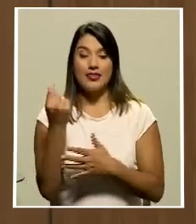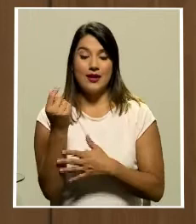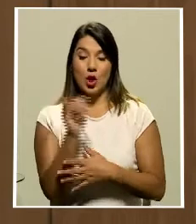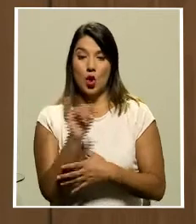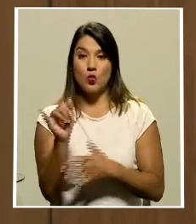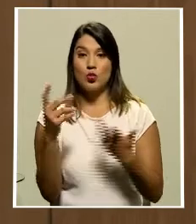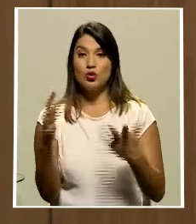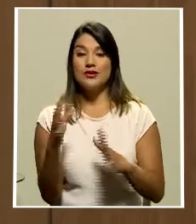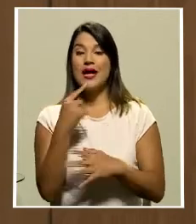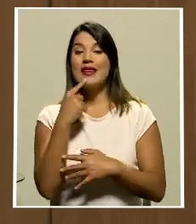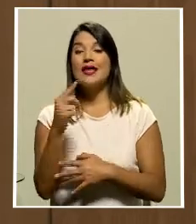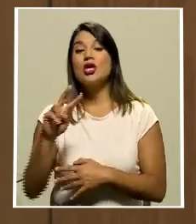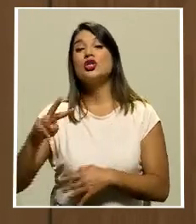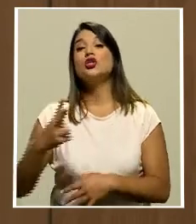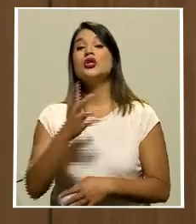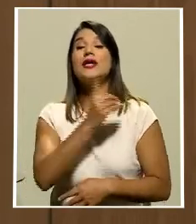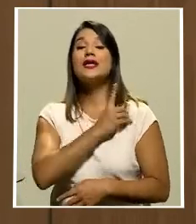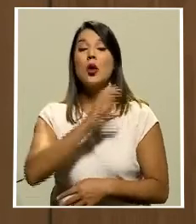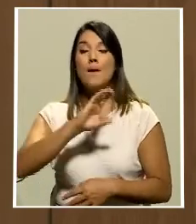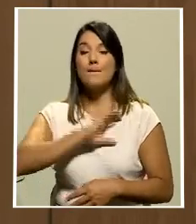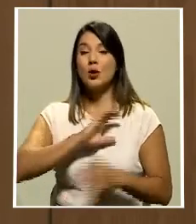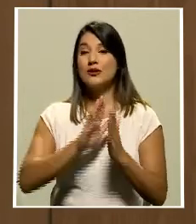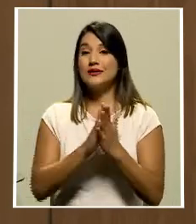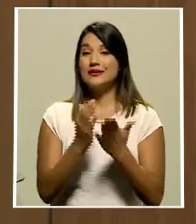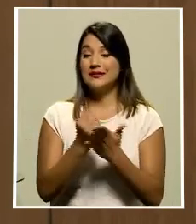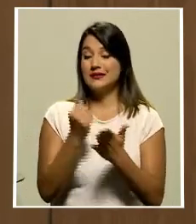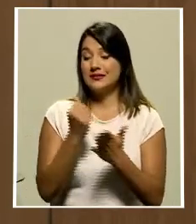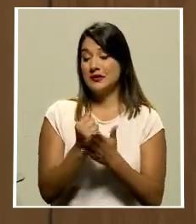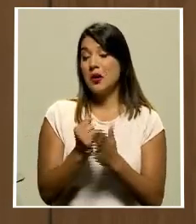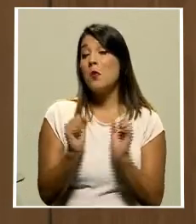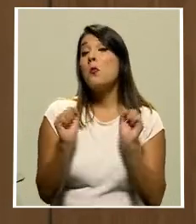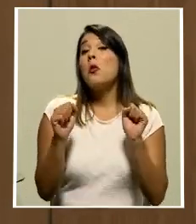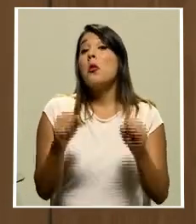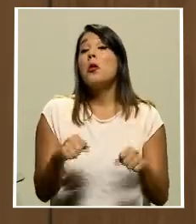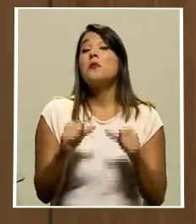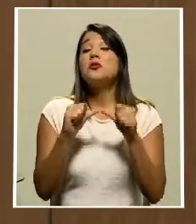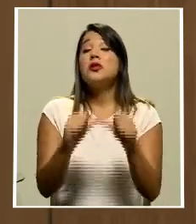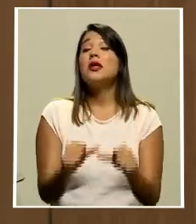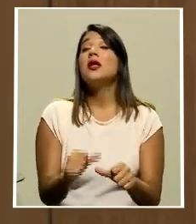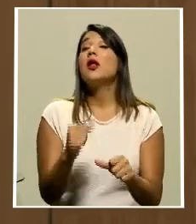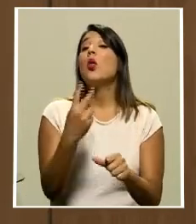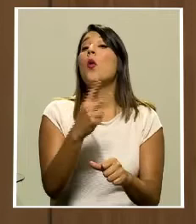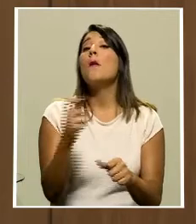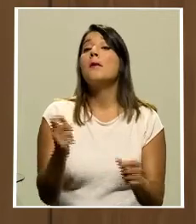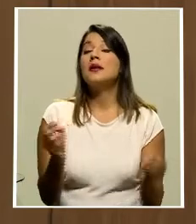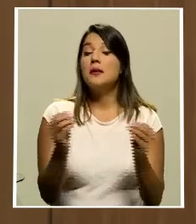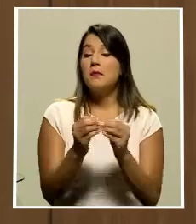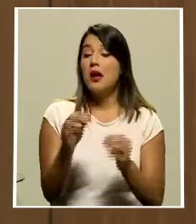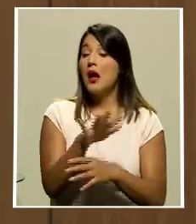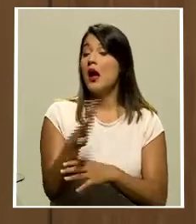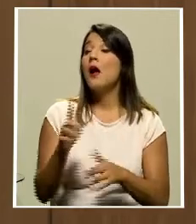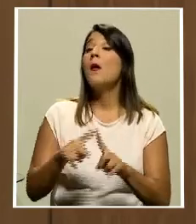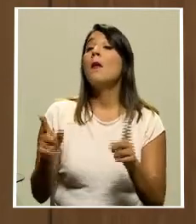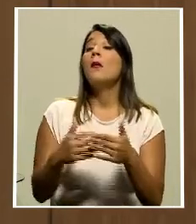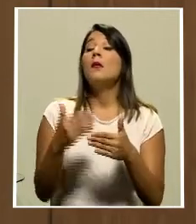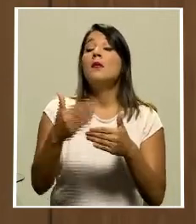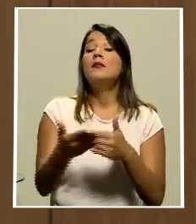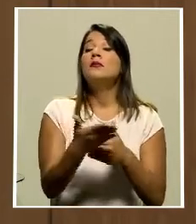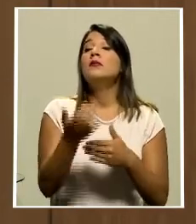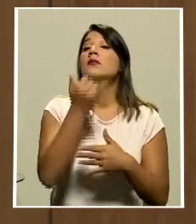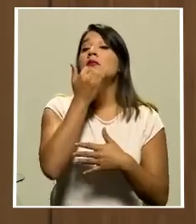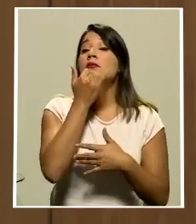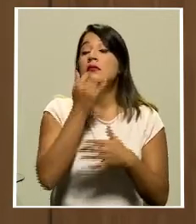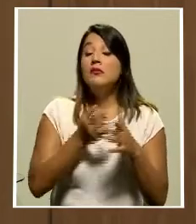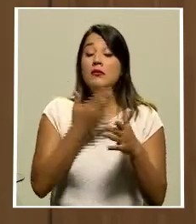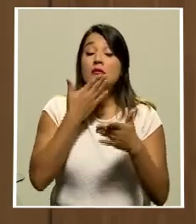como bien lo dijo el subdirector de la Policía de Migración, podríamos sobrevivir un par de meses. Pero más allá, ¿qué ocurriría? Y usted hizo muy bien la pregunta. Bueno, esta